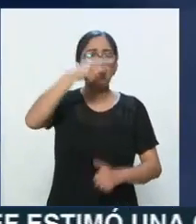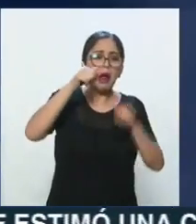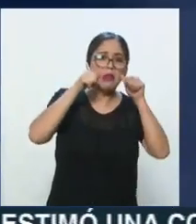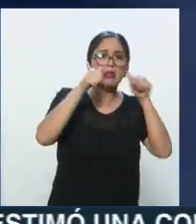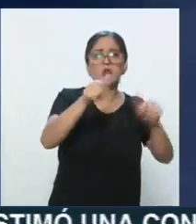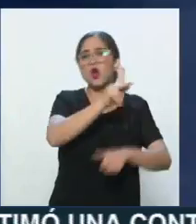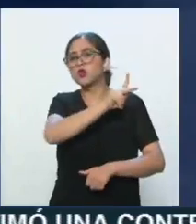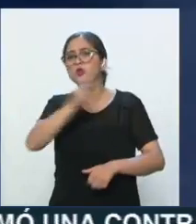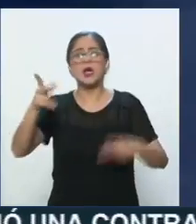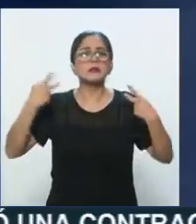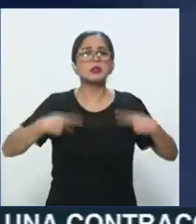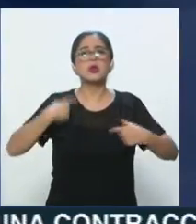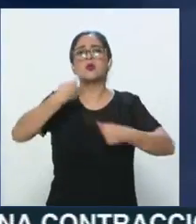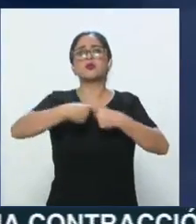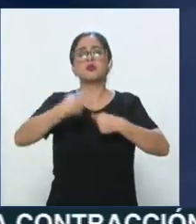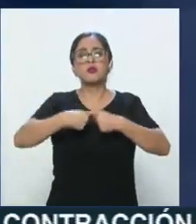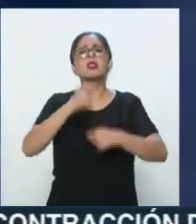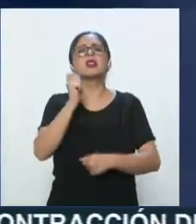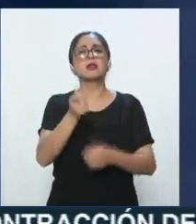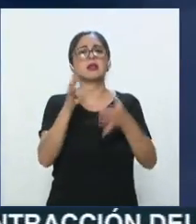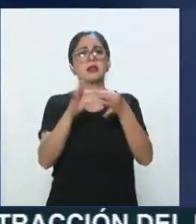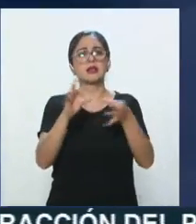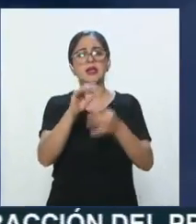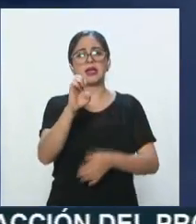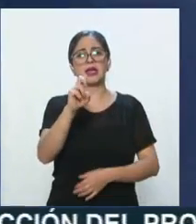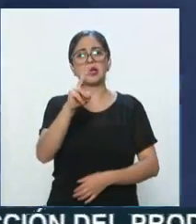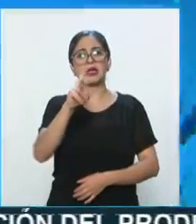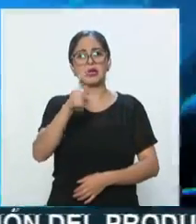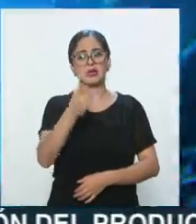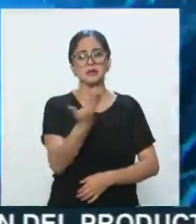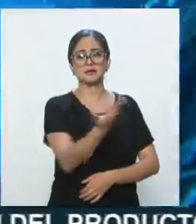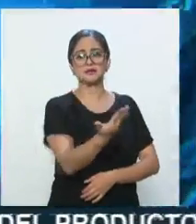Los detalles nos los tiene Erick Pinto. Adelante, Erick.